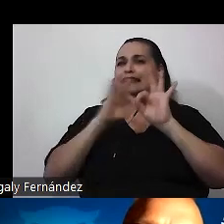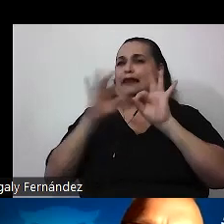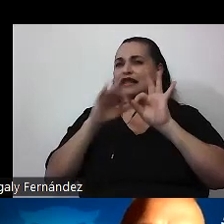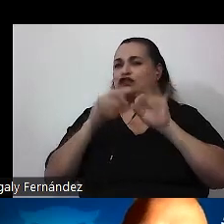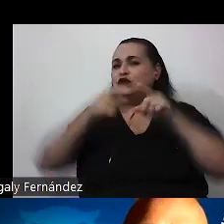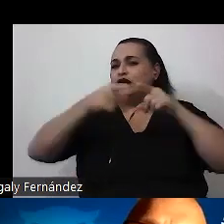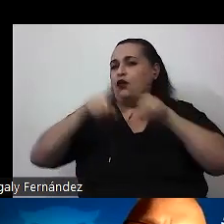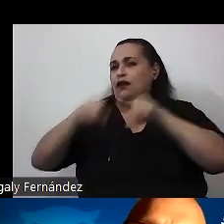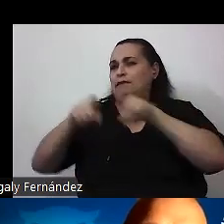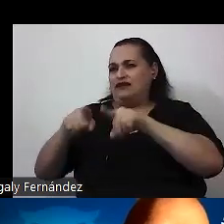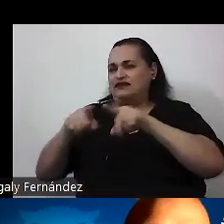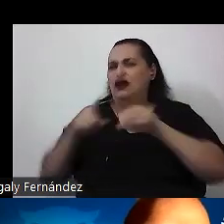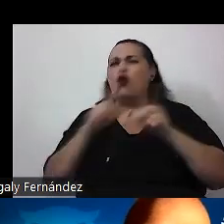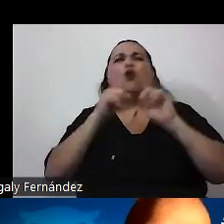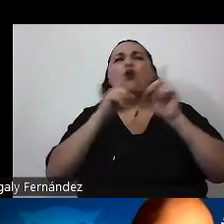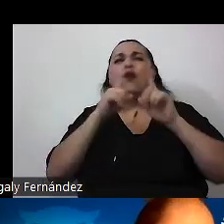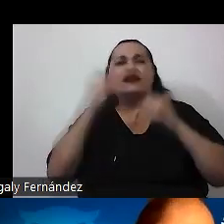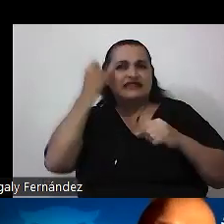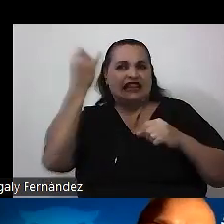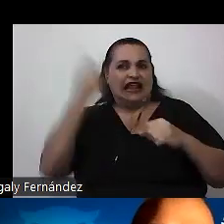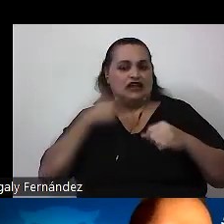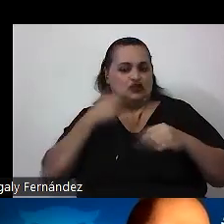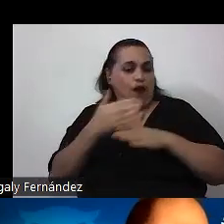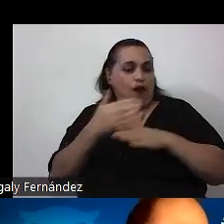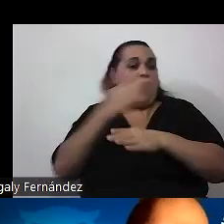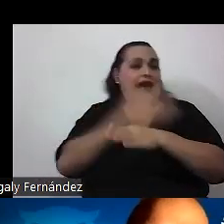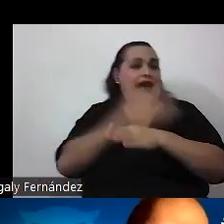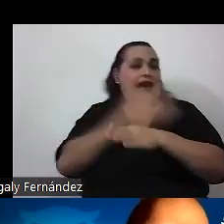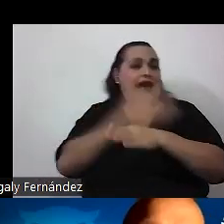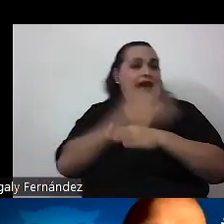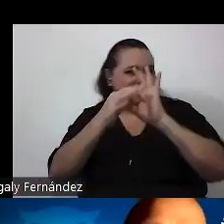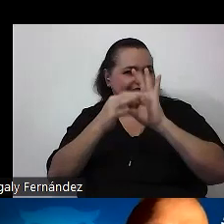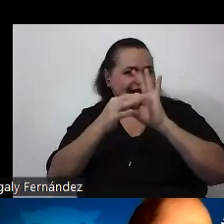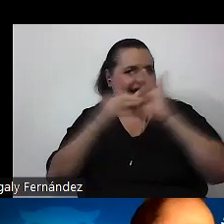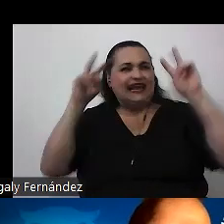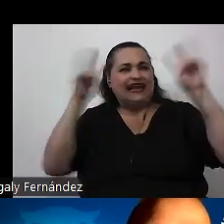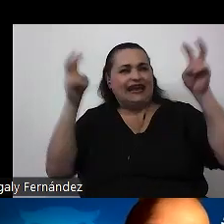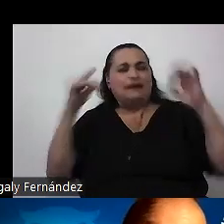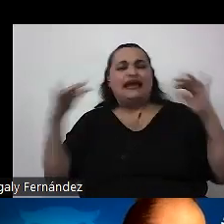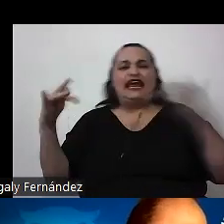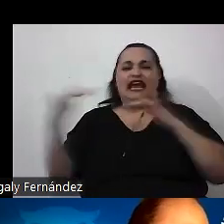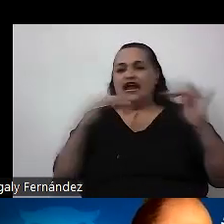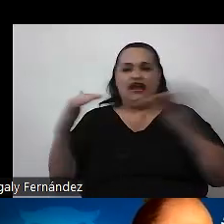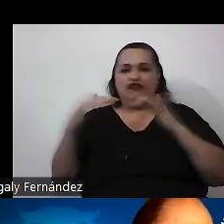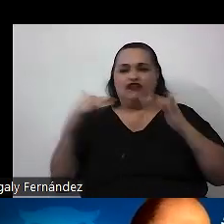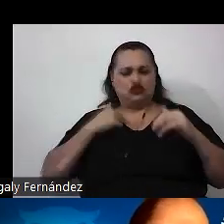¿Qué ideas preconcebidas tengo acerca de esta guerra? ¿Por qué tengo esas ideas y no otras?